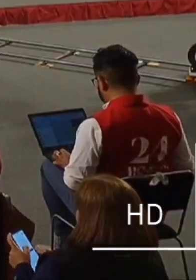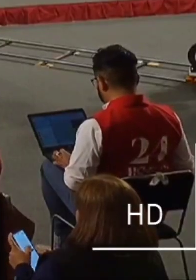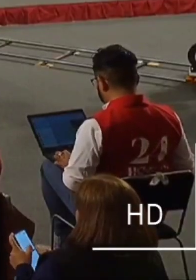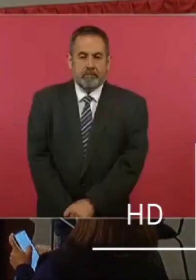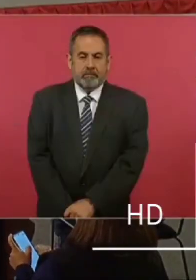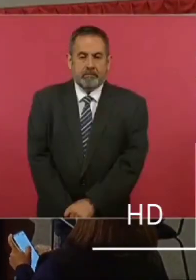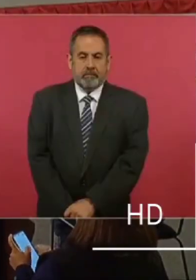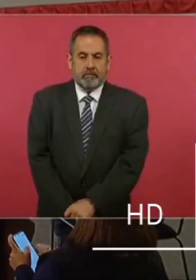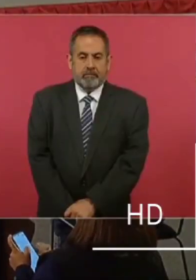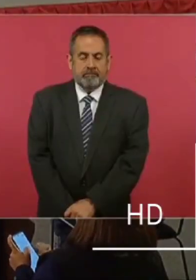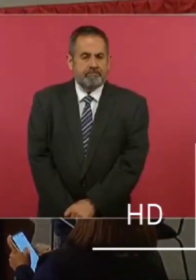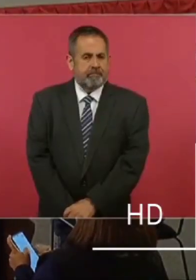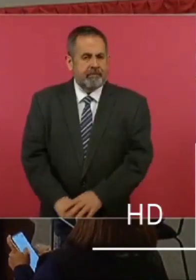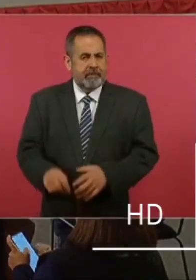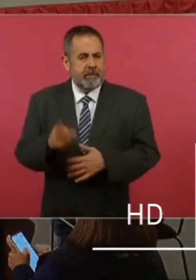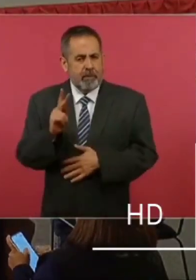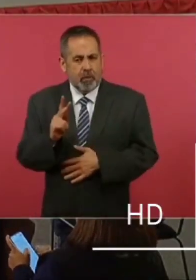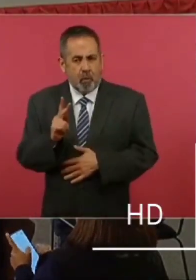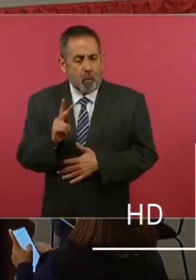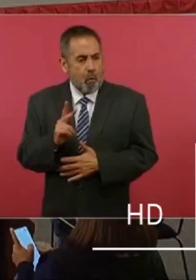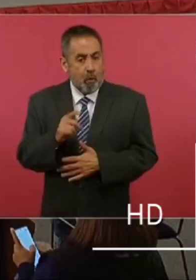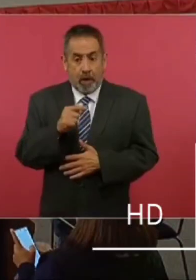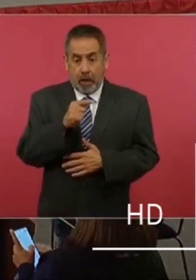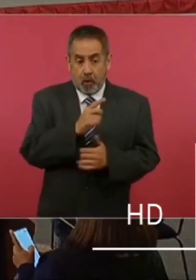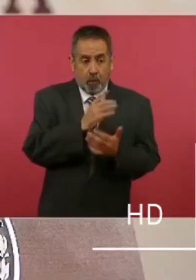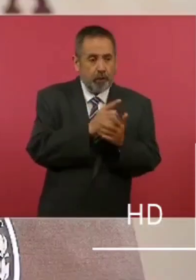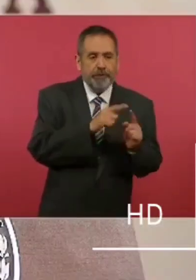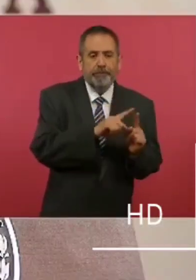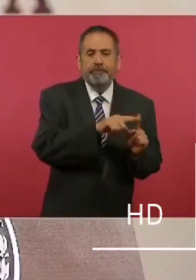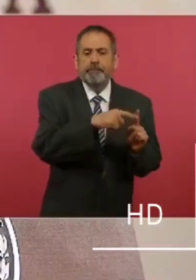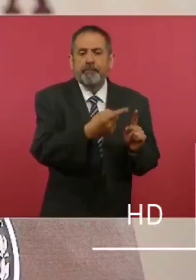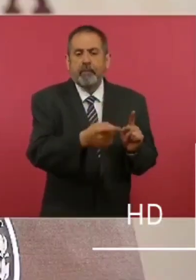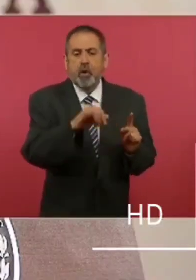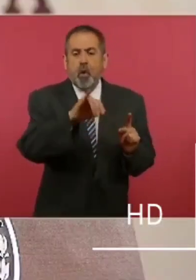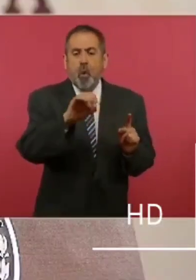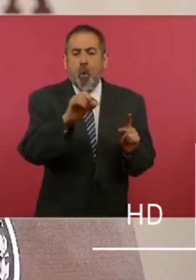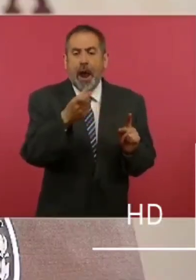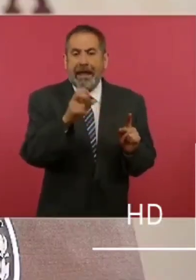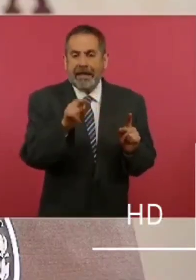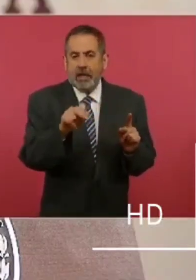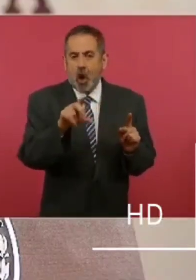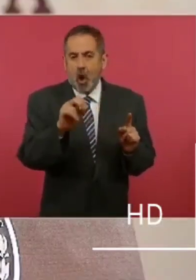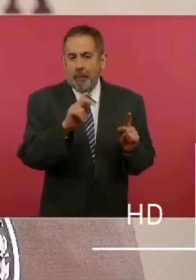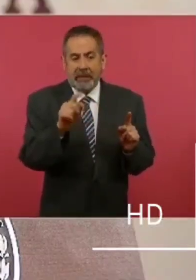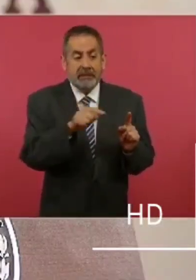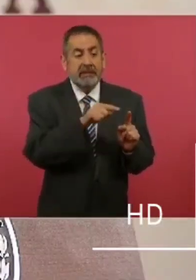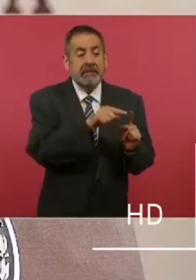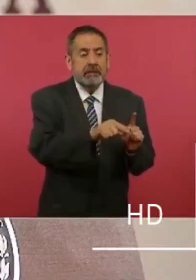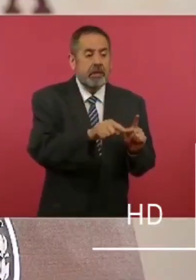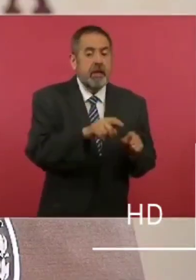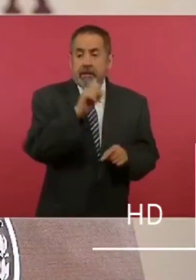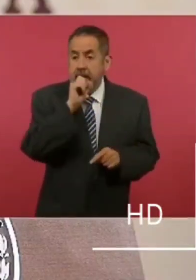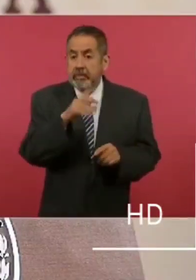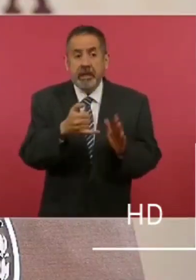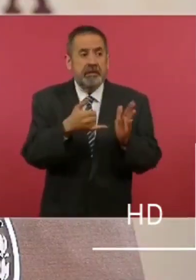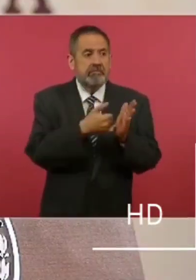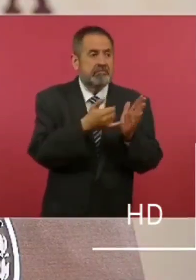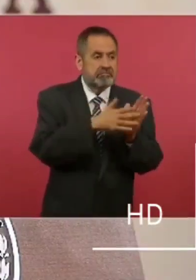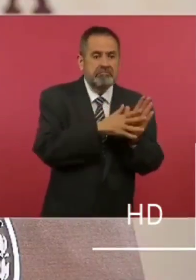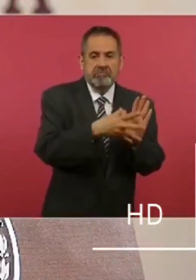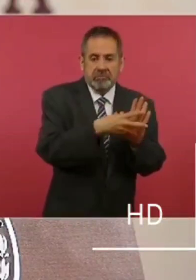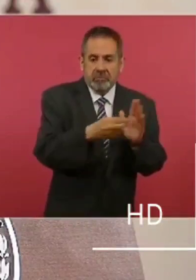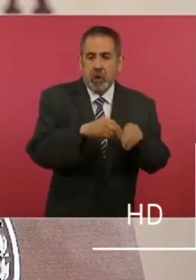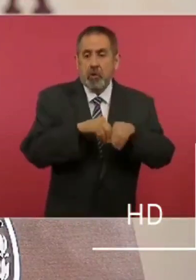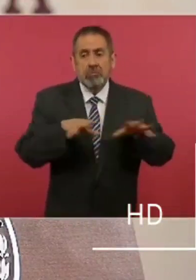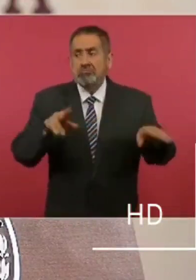pero él no fue el único el periodista Joaquín López Dóriga publicó poco después que se habían robado un avión del aeropuerto